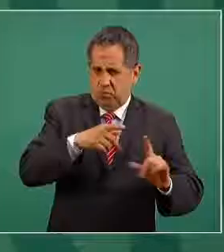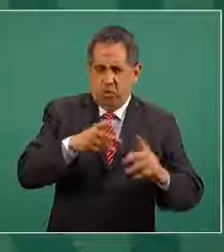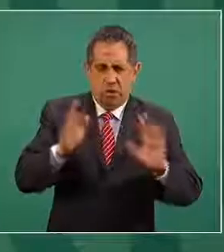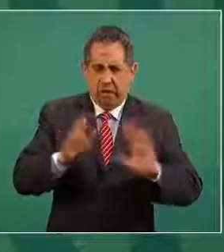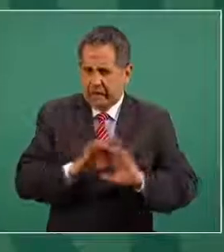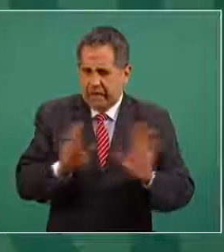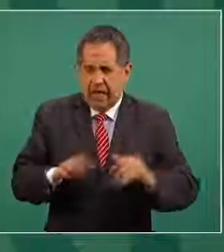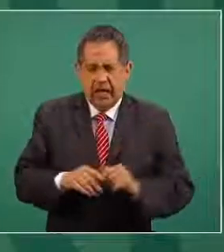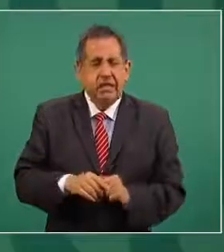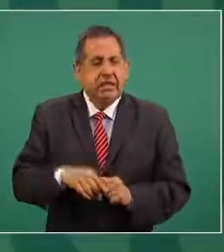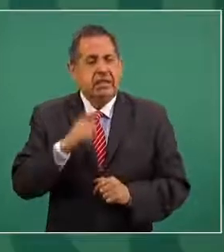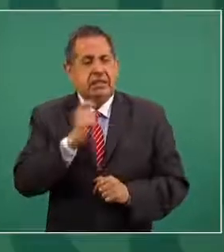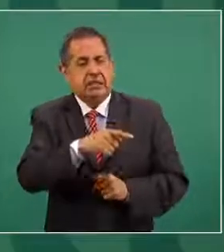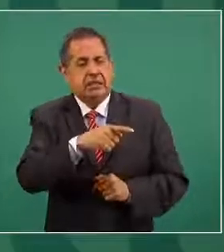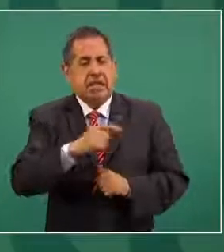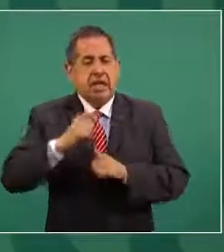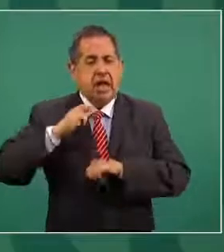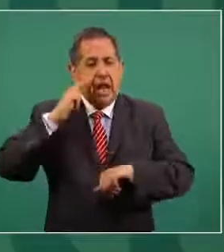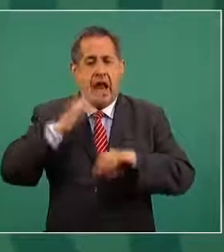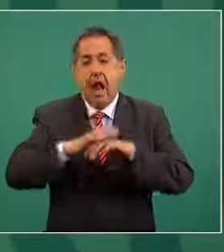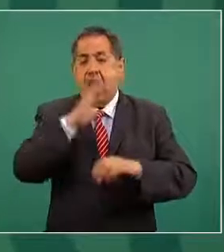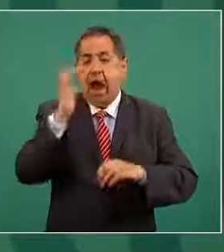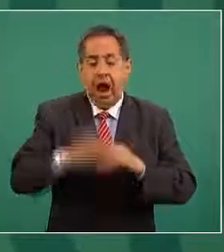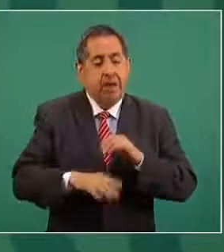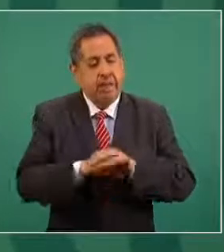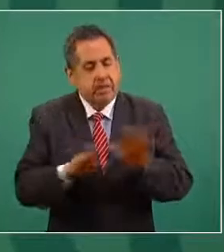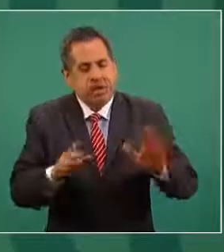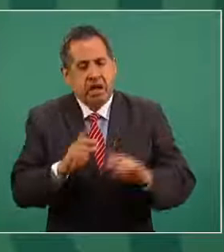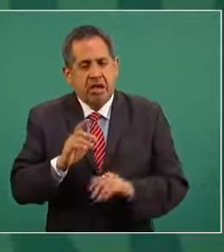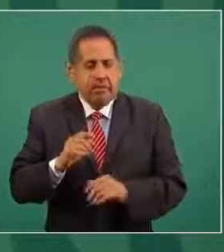termina su misión. aprovecho para